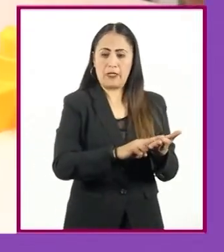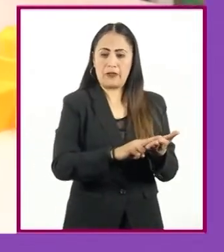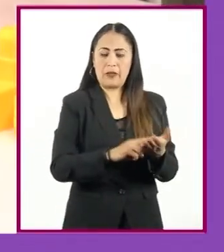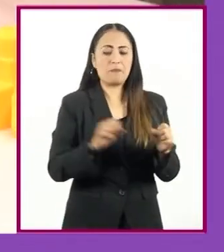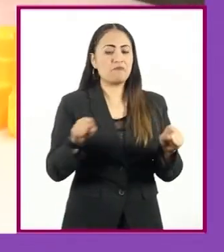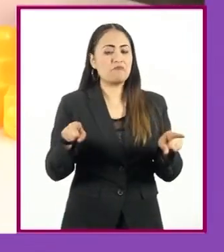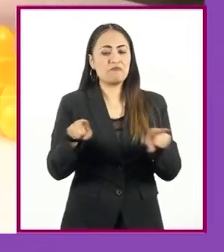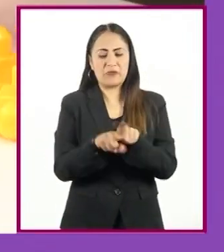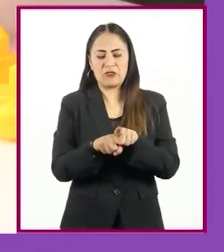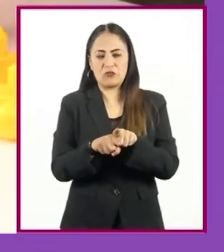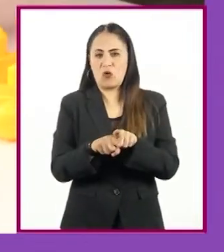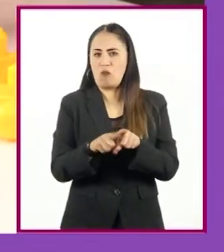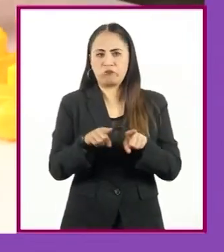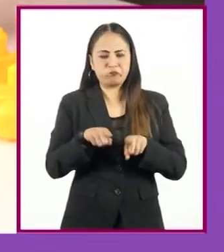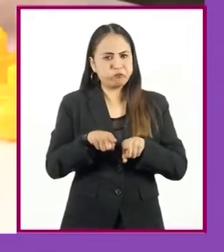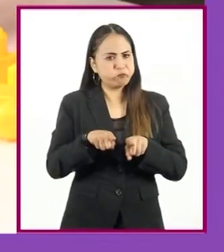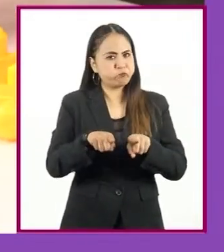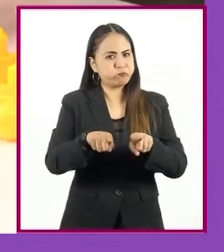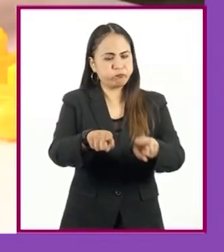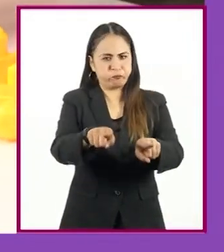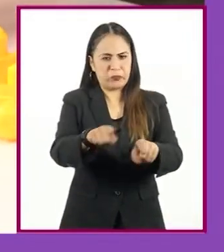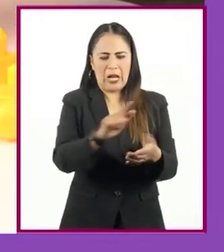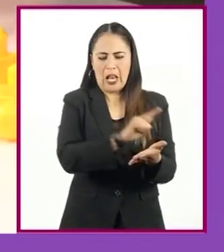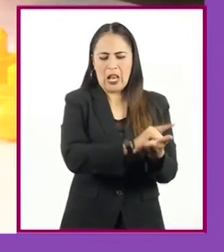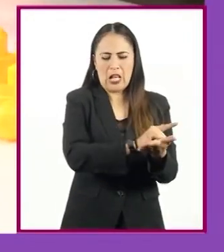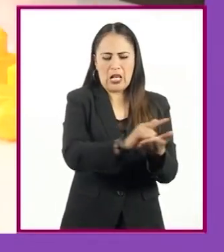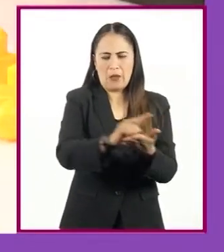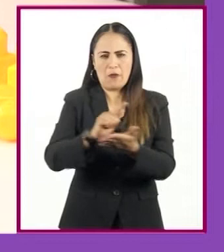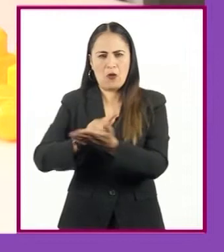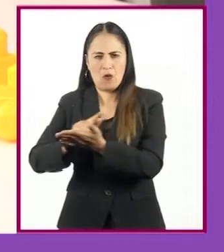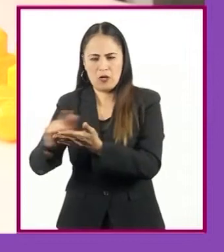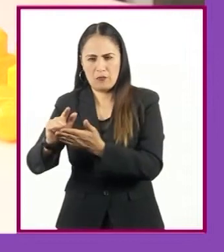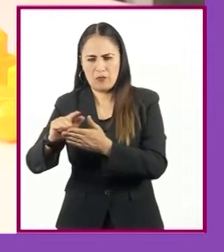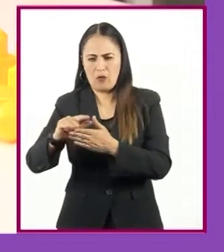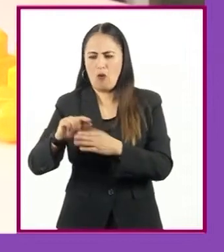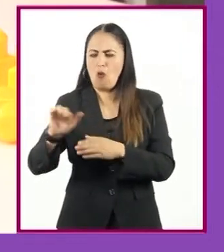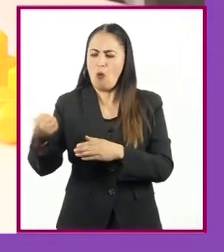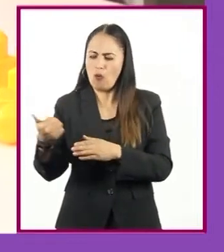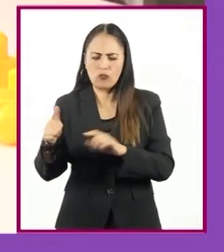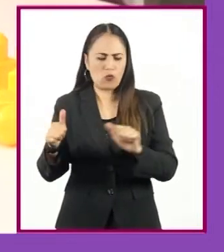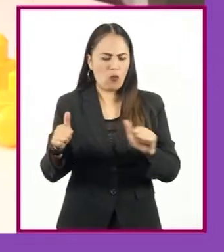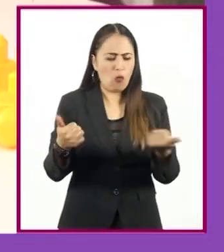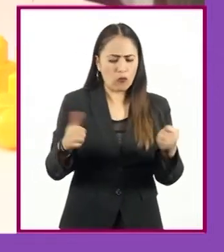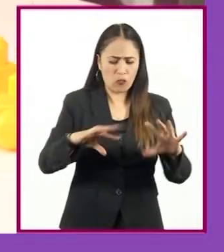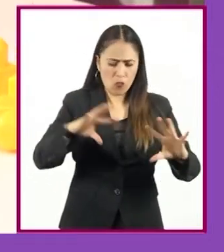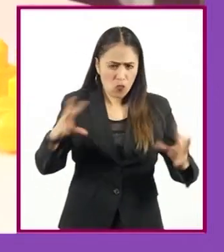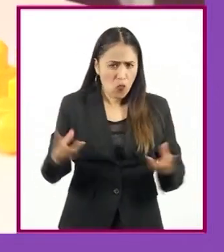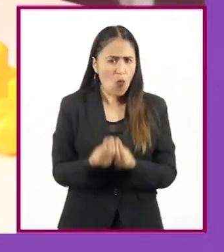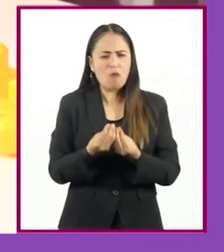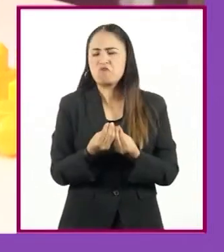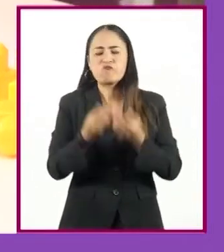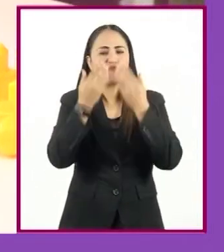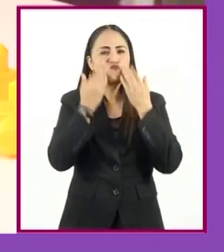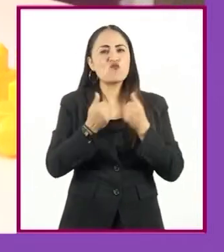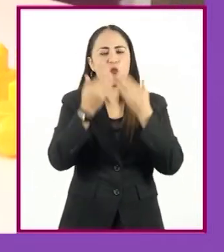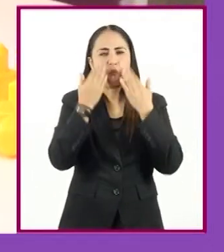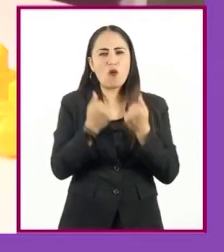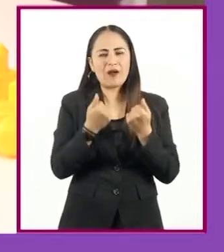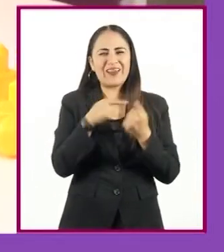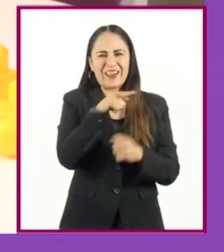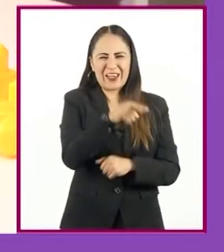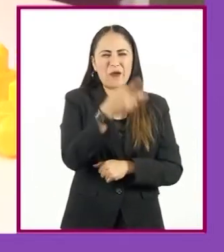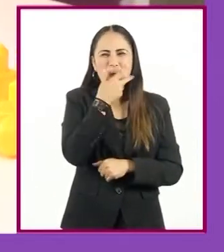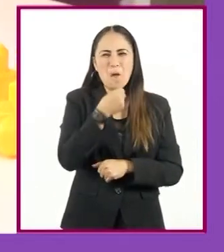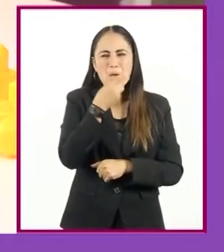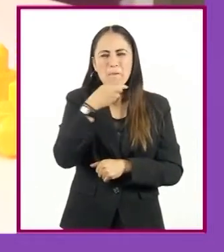líneas puras, ya que no existe una combinación. Con estas dos variedades, Mendel comenzó a